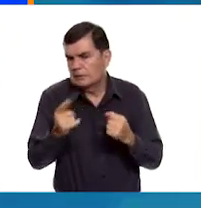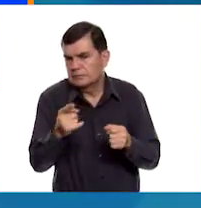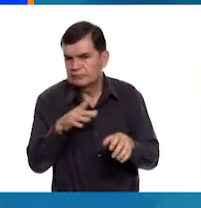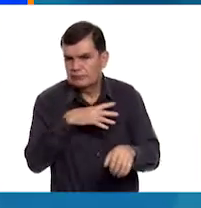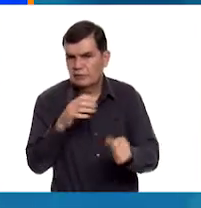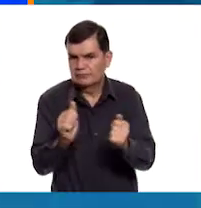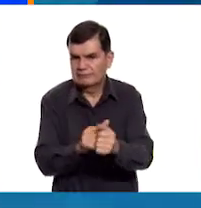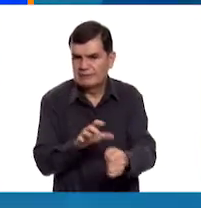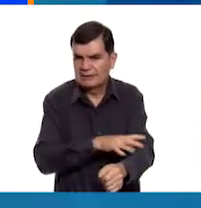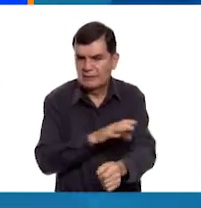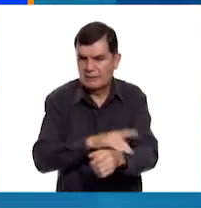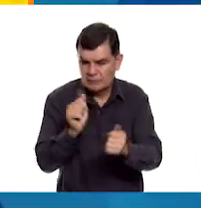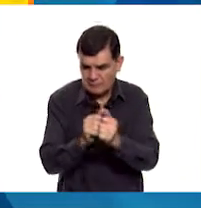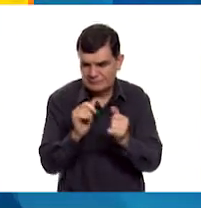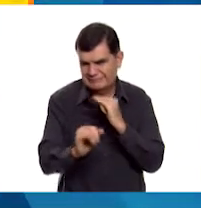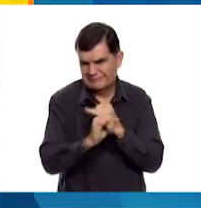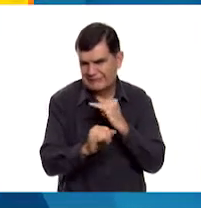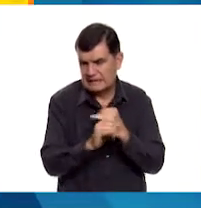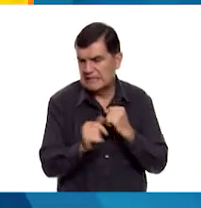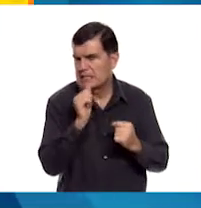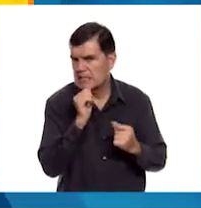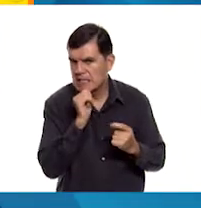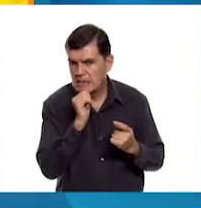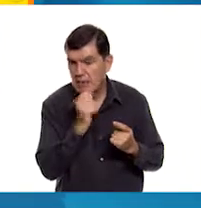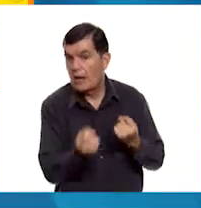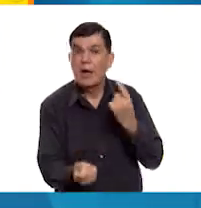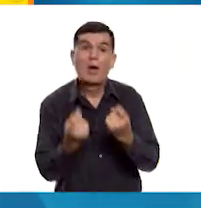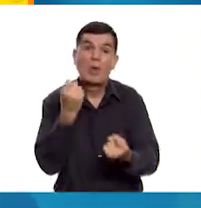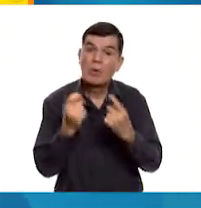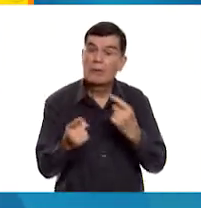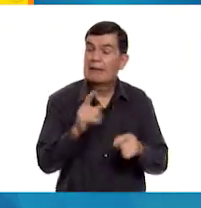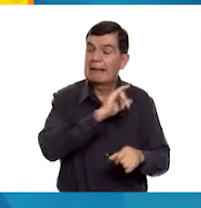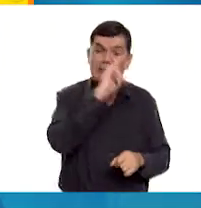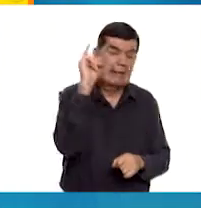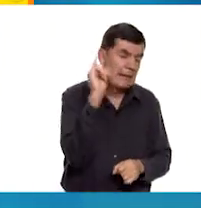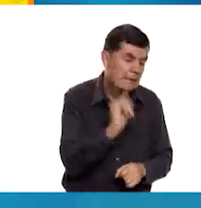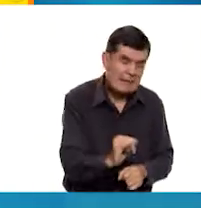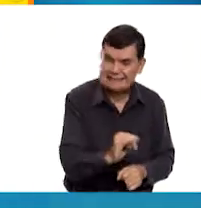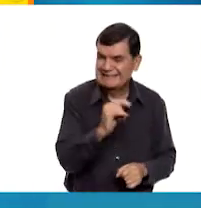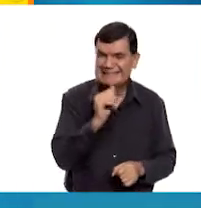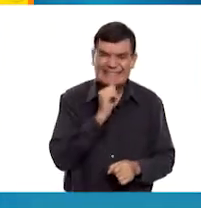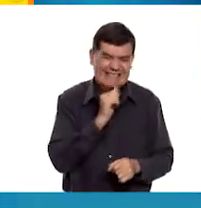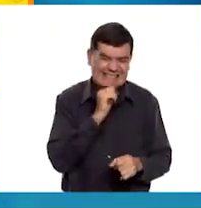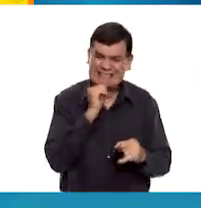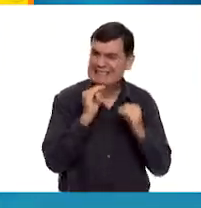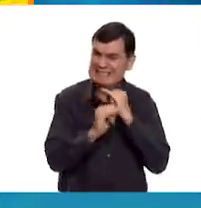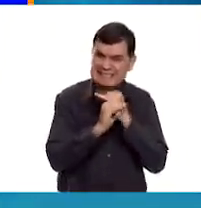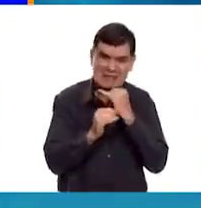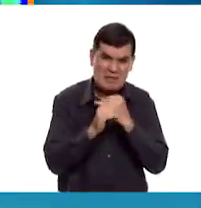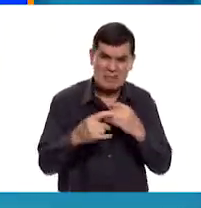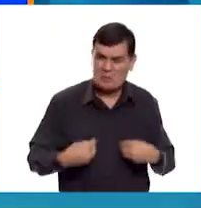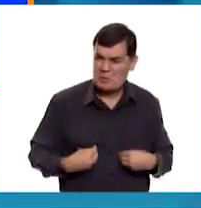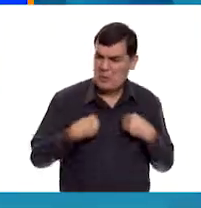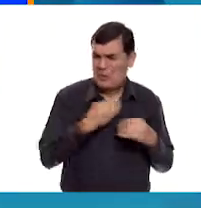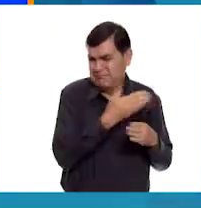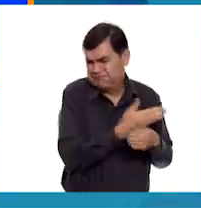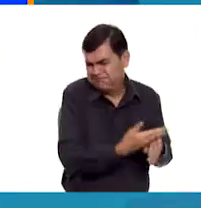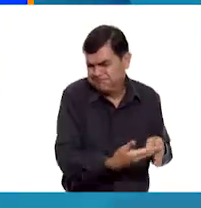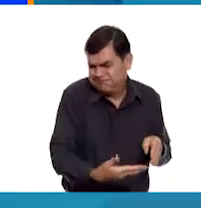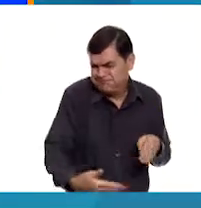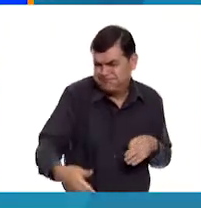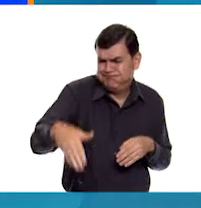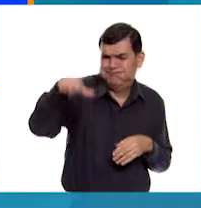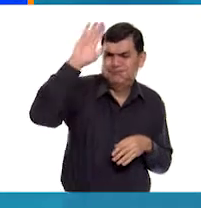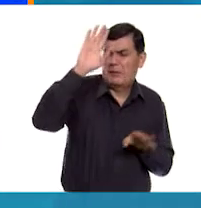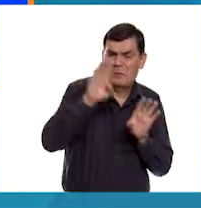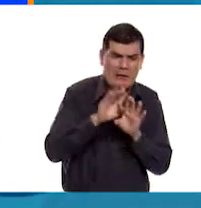electrónico de este tipo. Muchas personas incluso nunca han tenido acceso a internet en su vida. Es por esto que